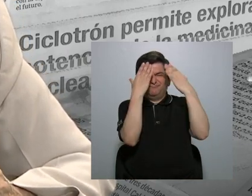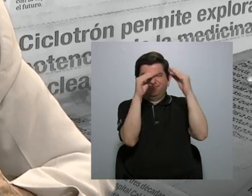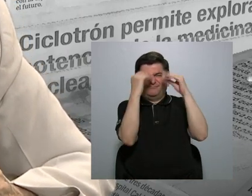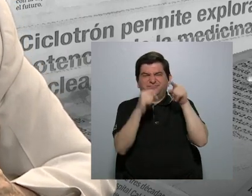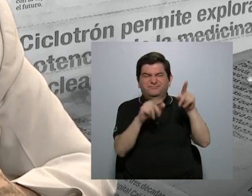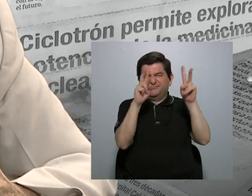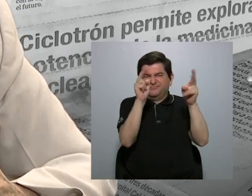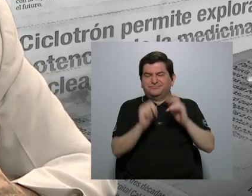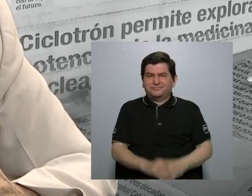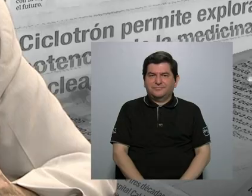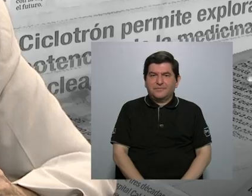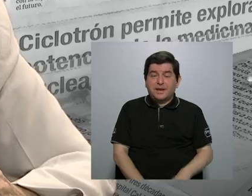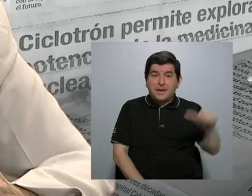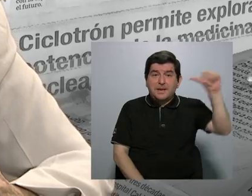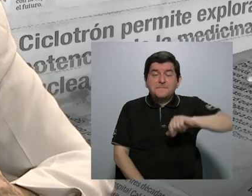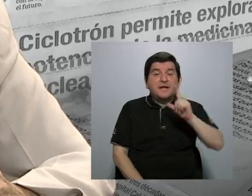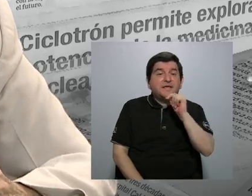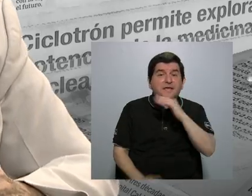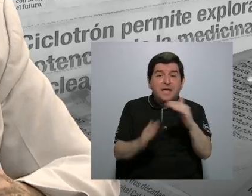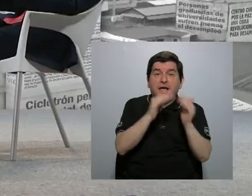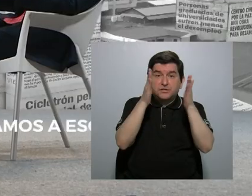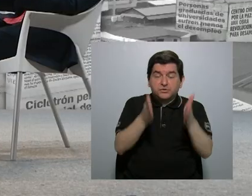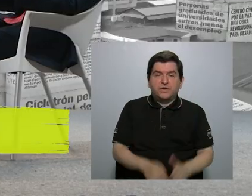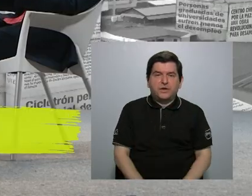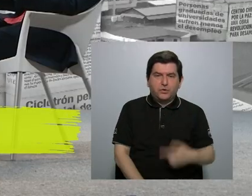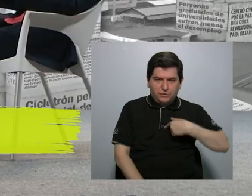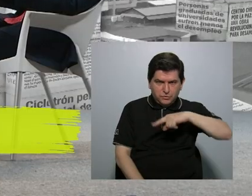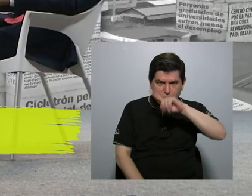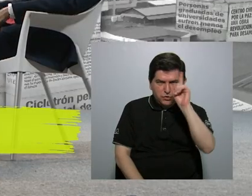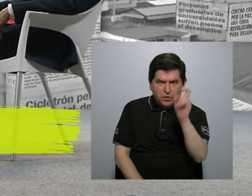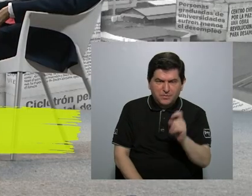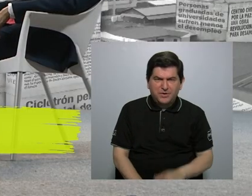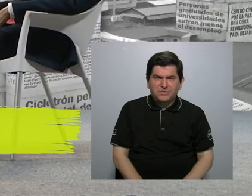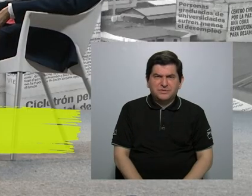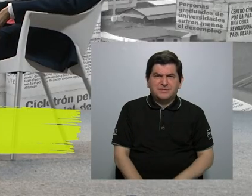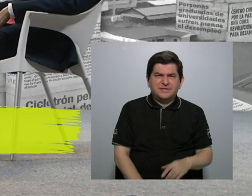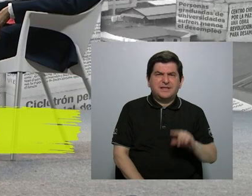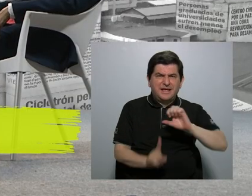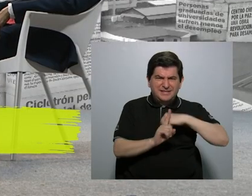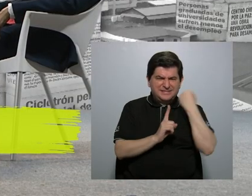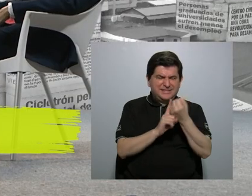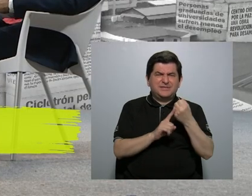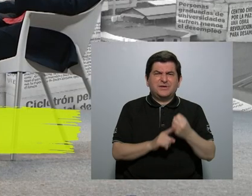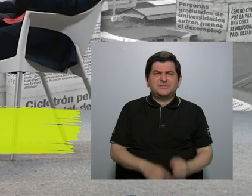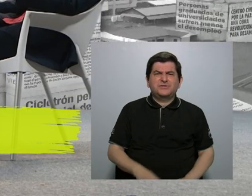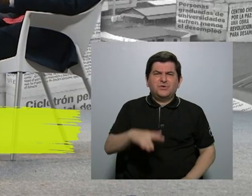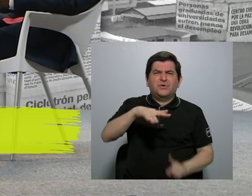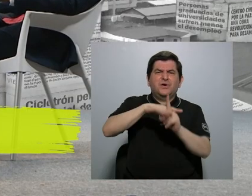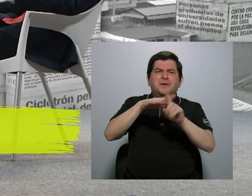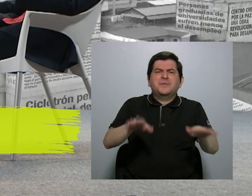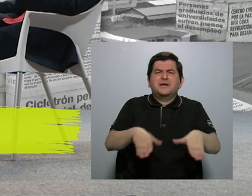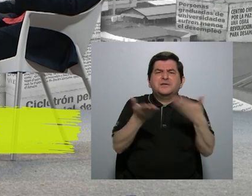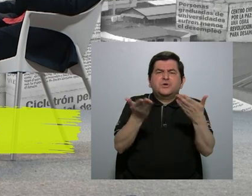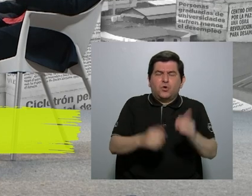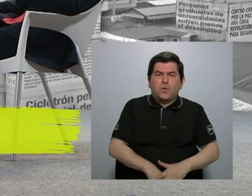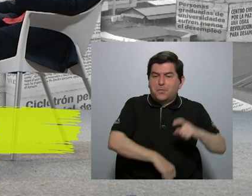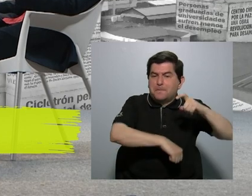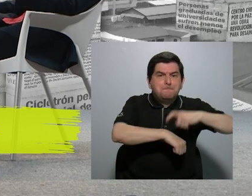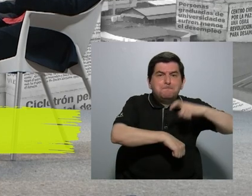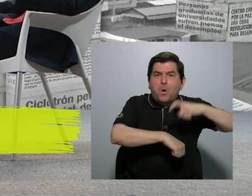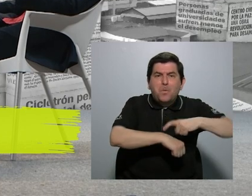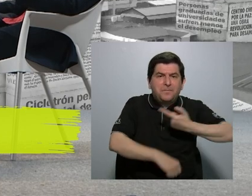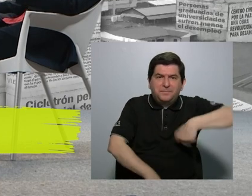sobre eso. ¿Quién pierde? El ciudadano. Ahí yo me pregunto, ¿cómo fue que llegamos a esto? ¿En qué momento hemos